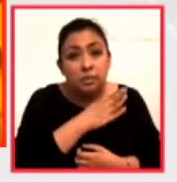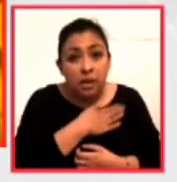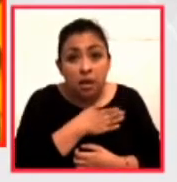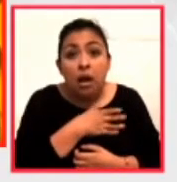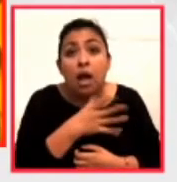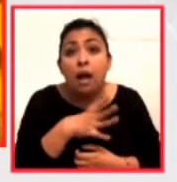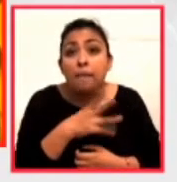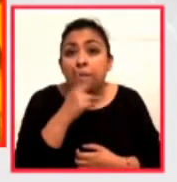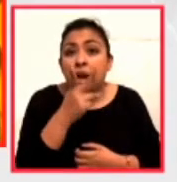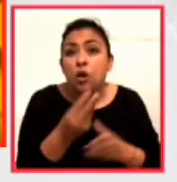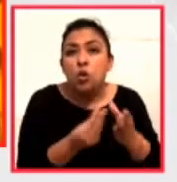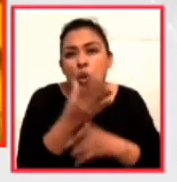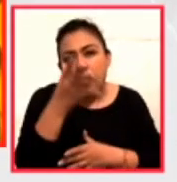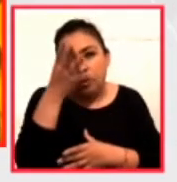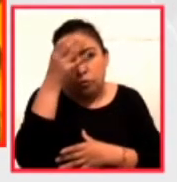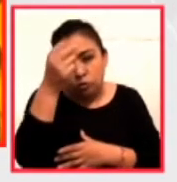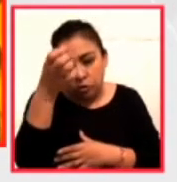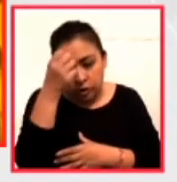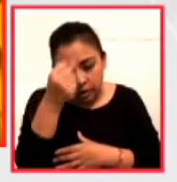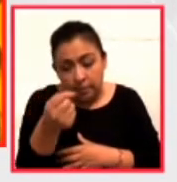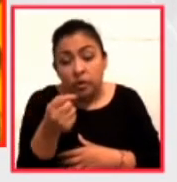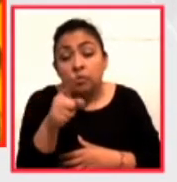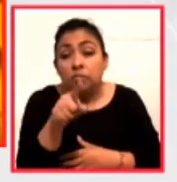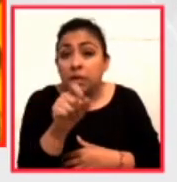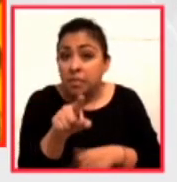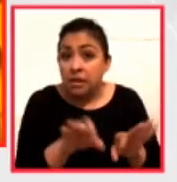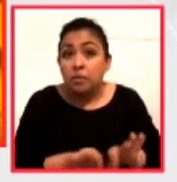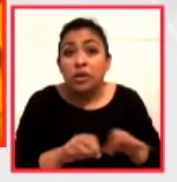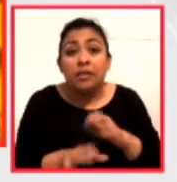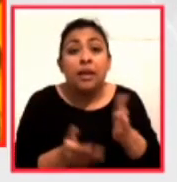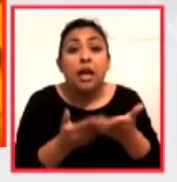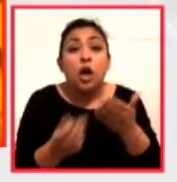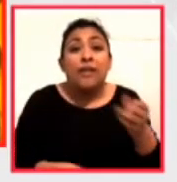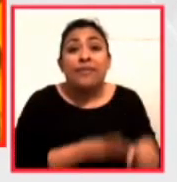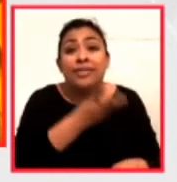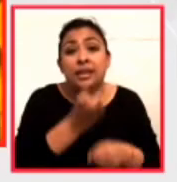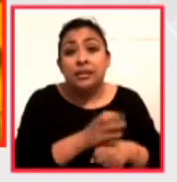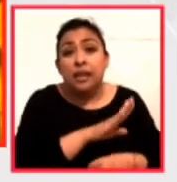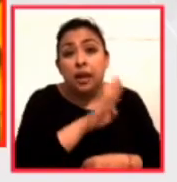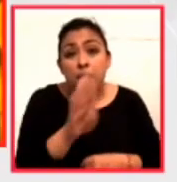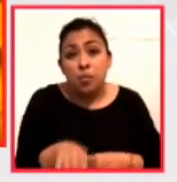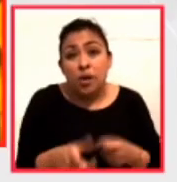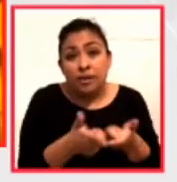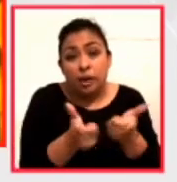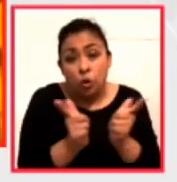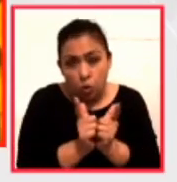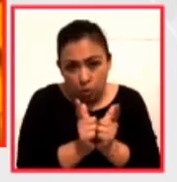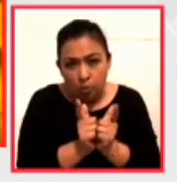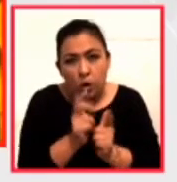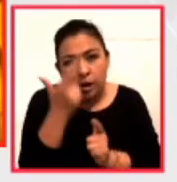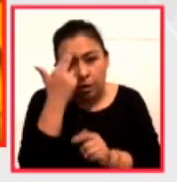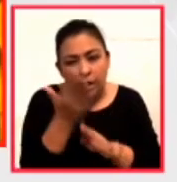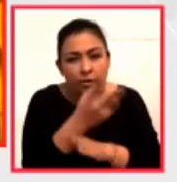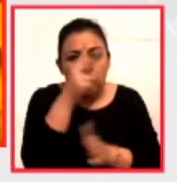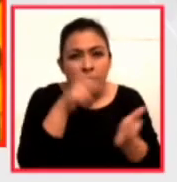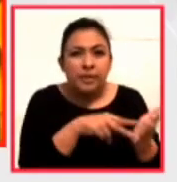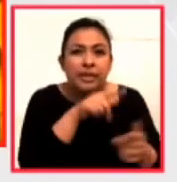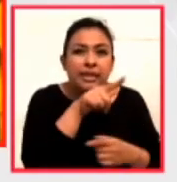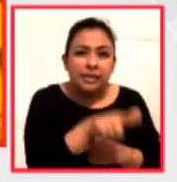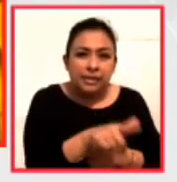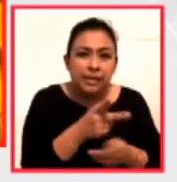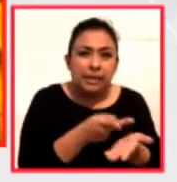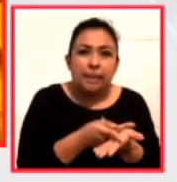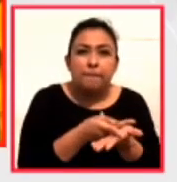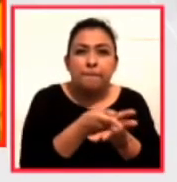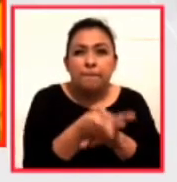palabras con nuevos significados. Cabe destacar que esta es la tercera pérdida que sufre la agrupación. Recordemos que en el 2017 recibe el premio